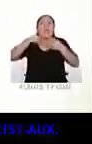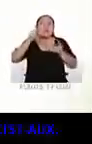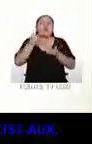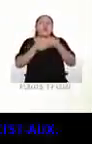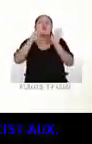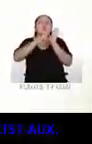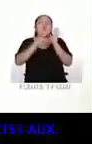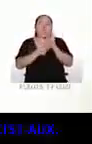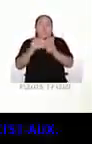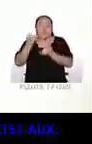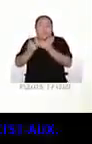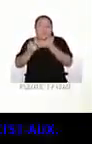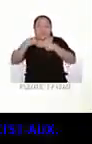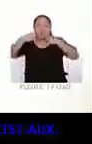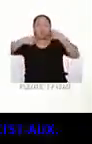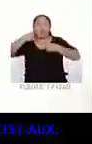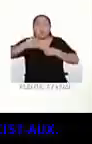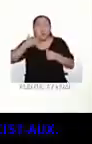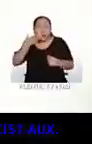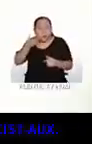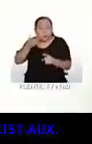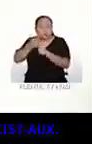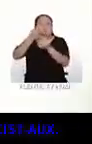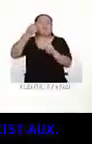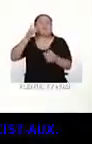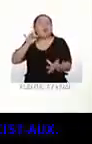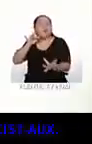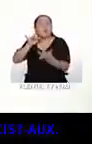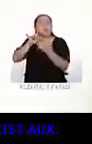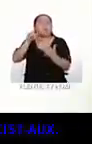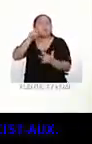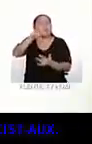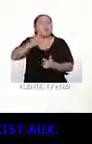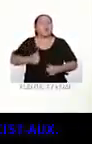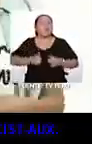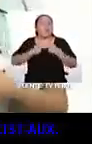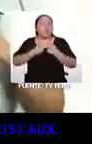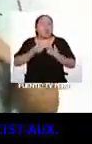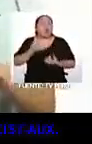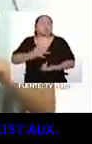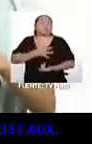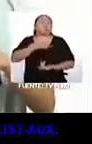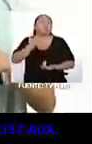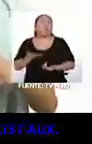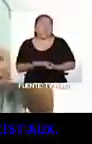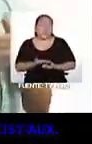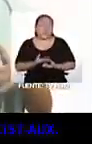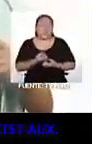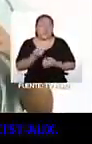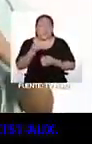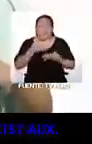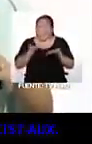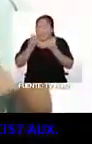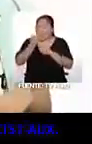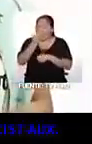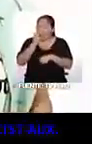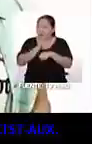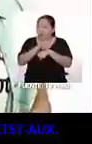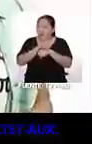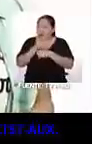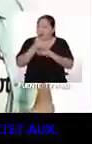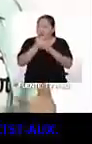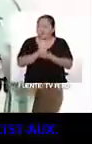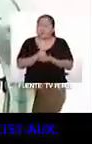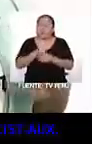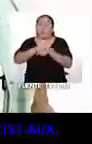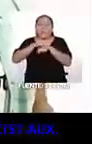Finalmente, cuéntanos cuál es el impacto que esta manifestación ha tenido en tu vida. Te doy algunos consejos que podrían servirte.